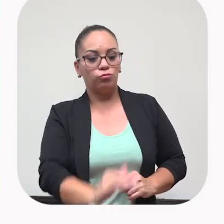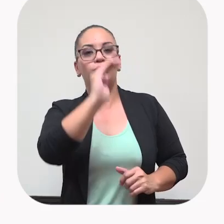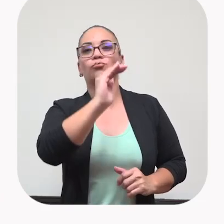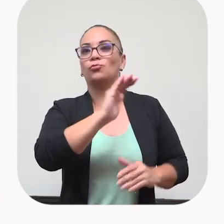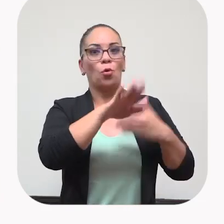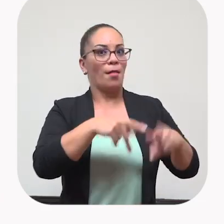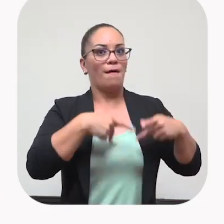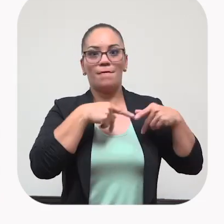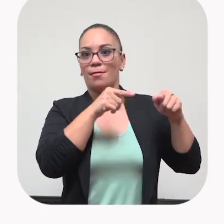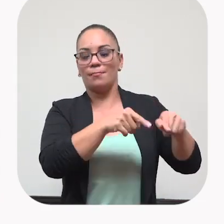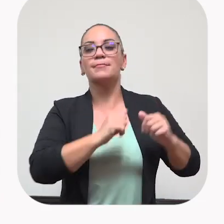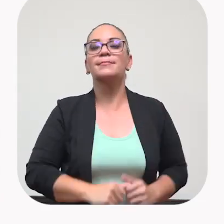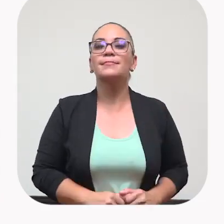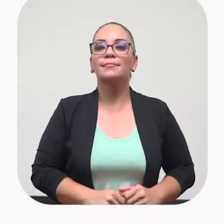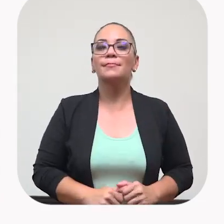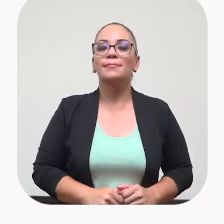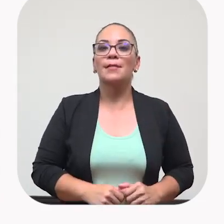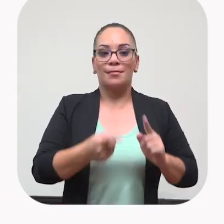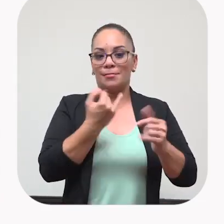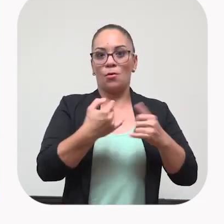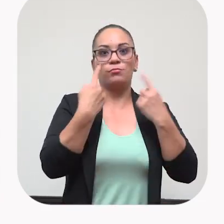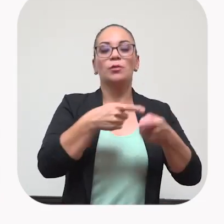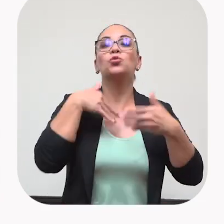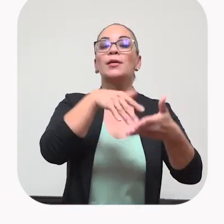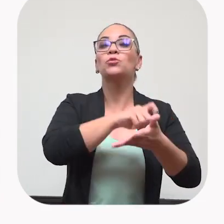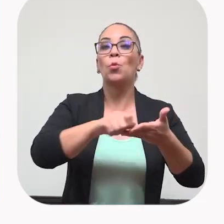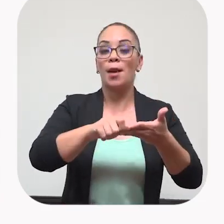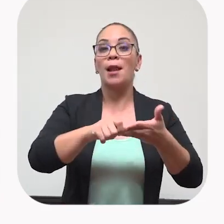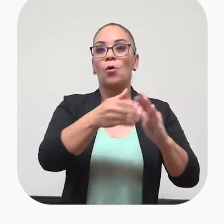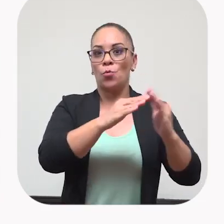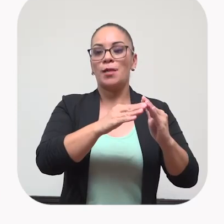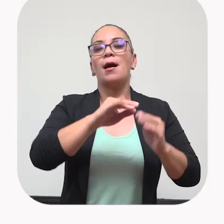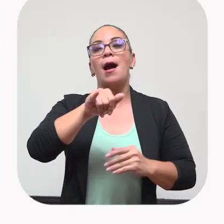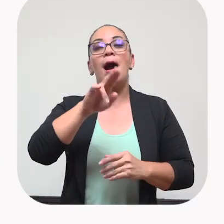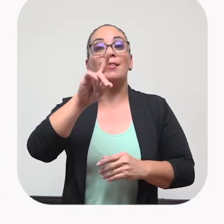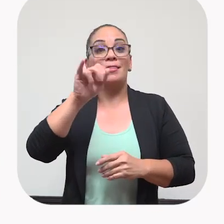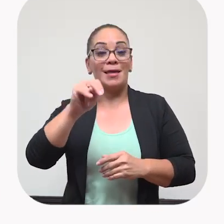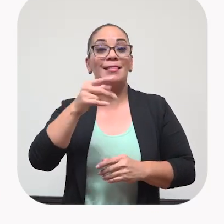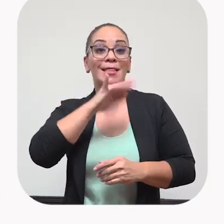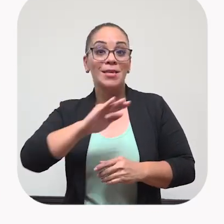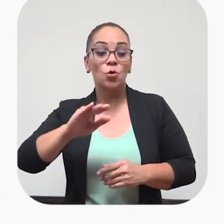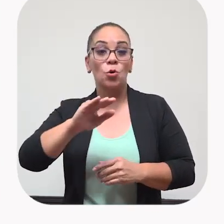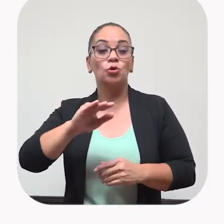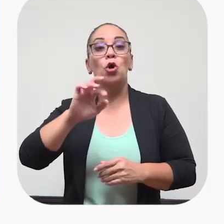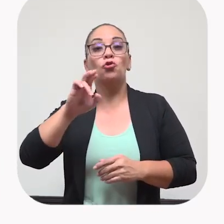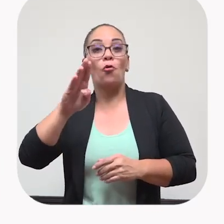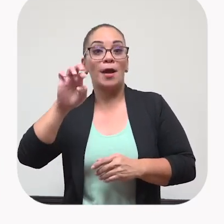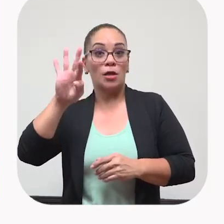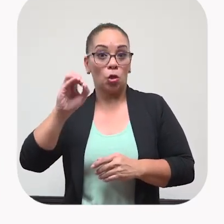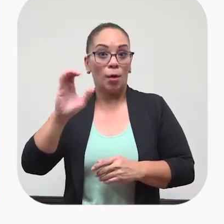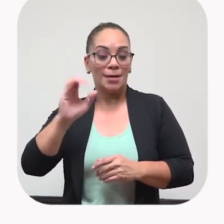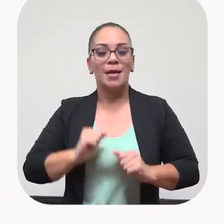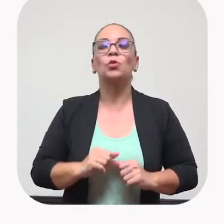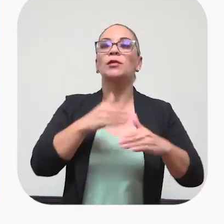crié ahí toda mi vida, lo que llevo ahorita. Estudié en la escuela de la comunidad, en el Jardín de Niños Roberto Cantillano. De